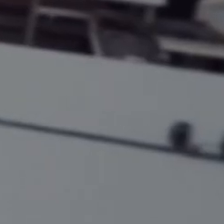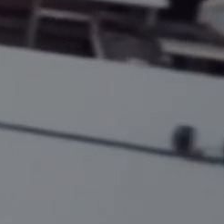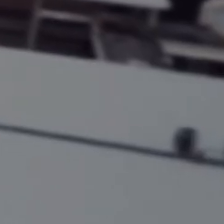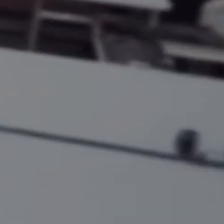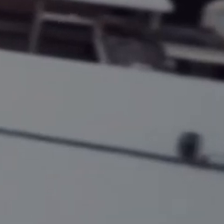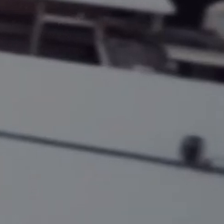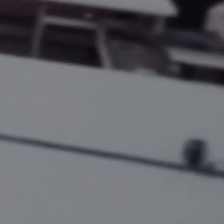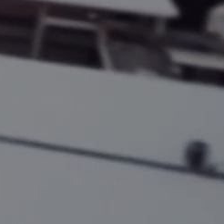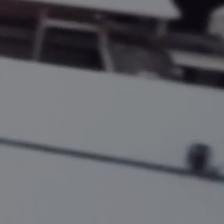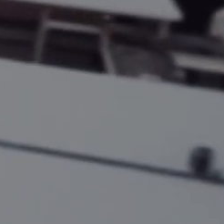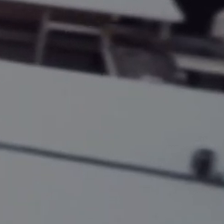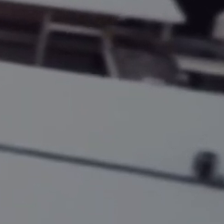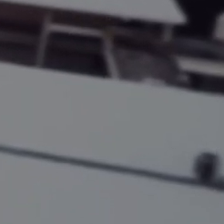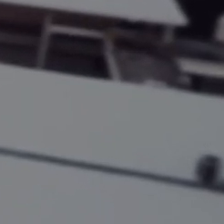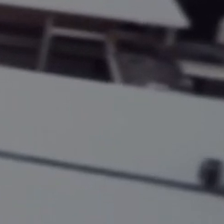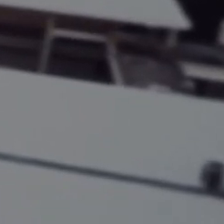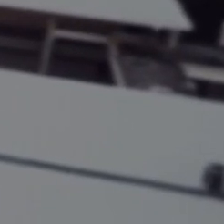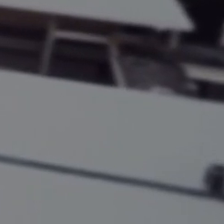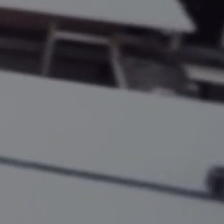¡Gracias! ¡Gracias!